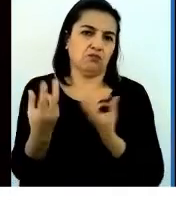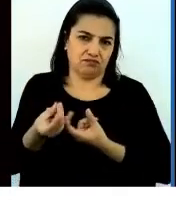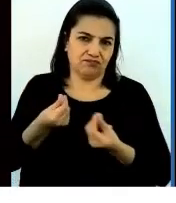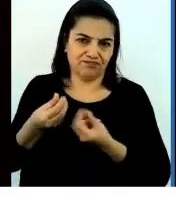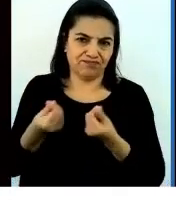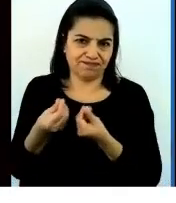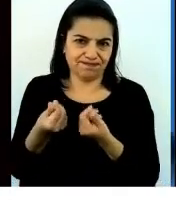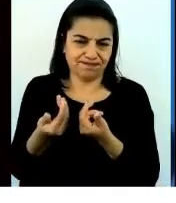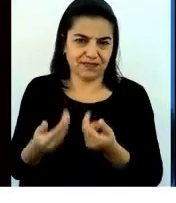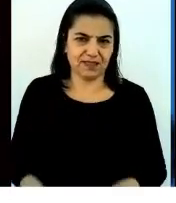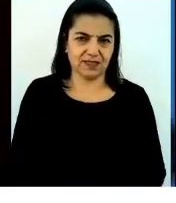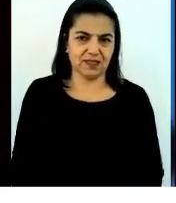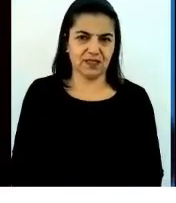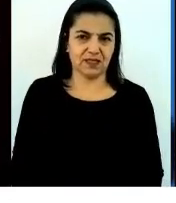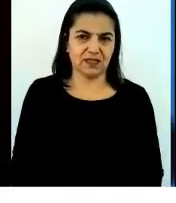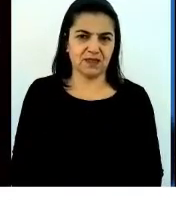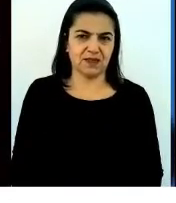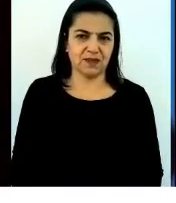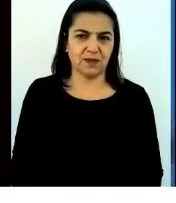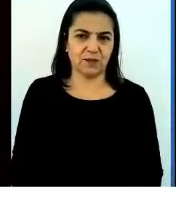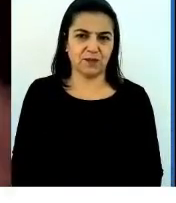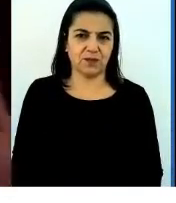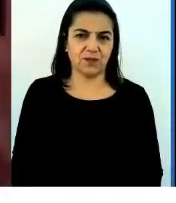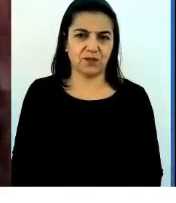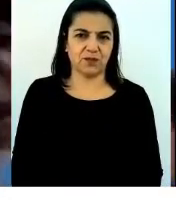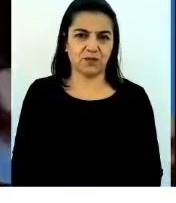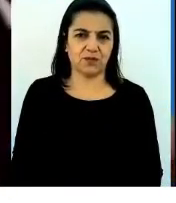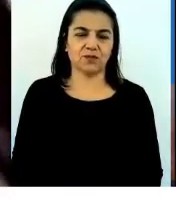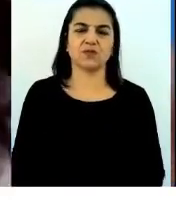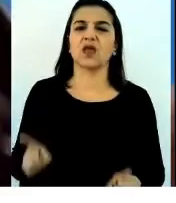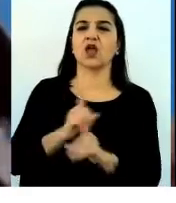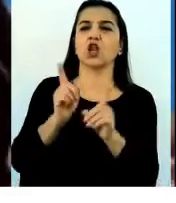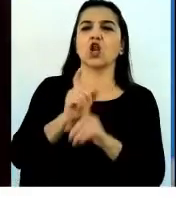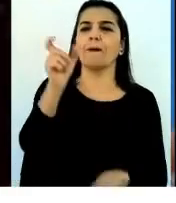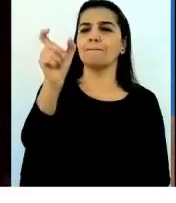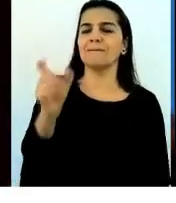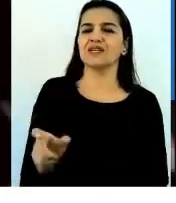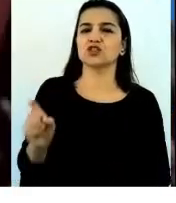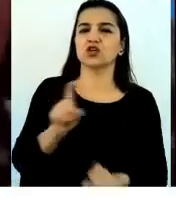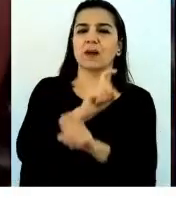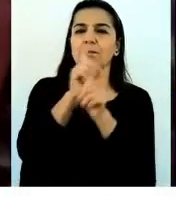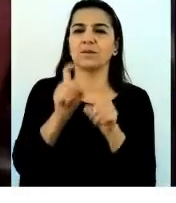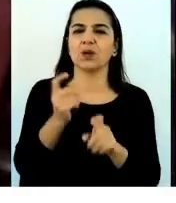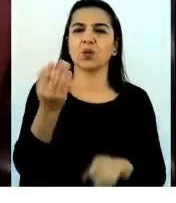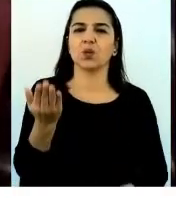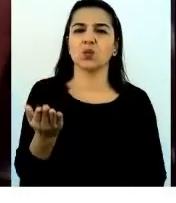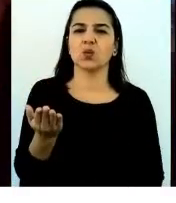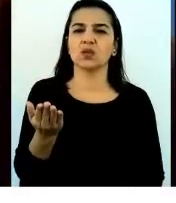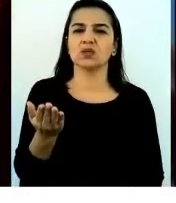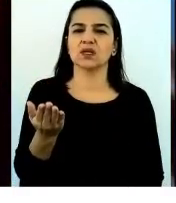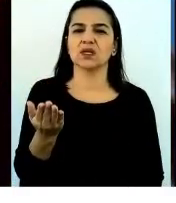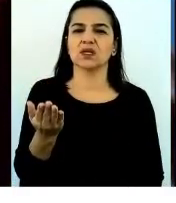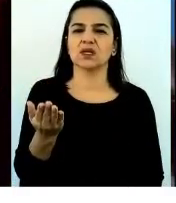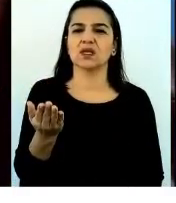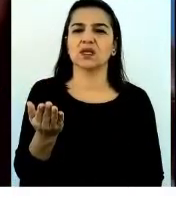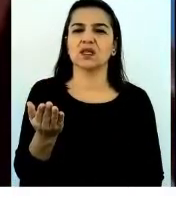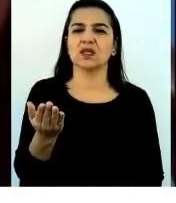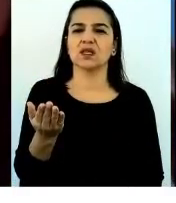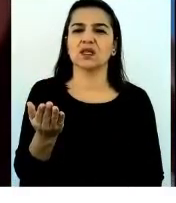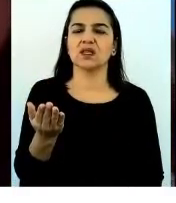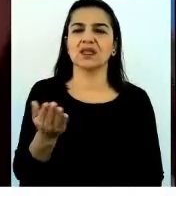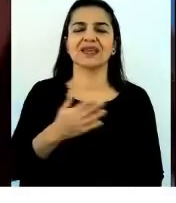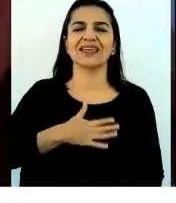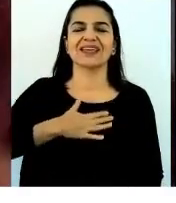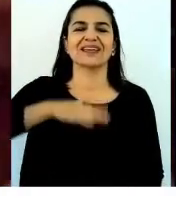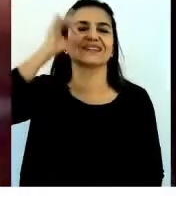public service. No, la persona que lo pregunta es un public sector person, pero quiere